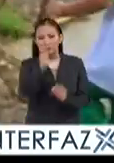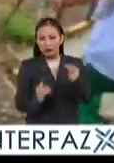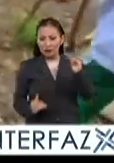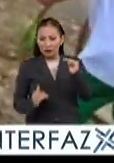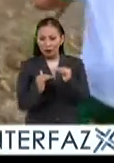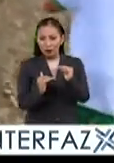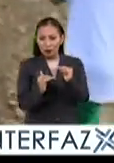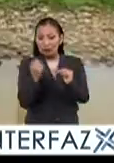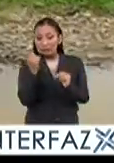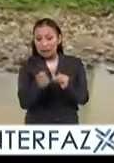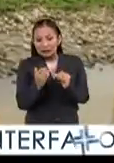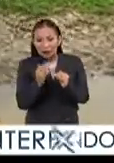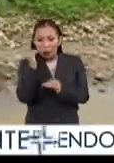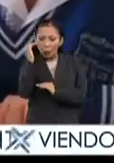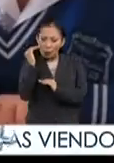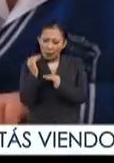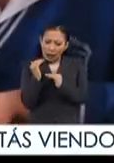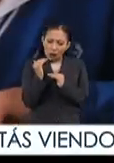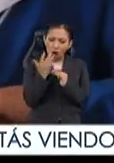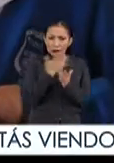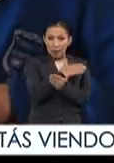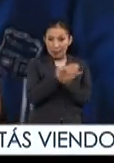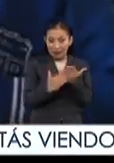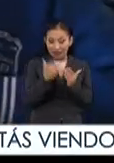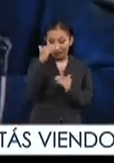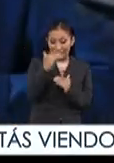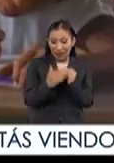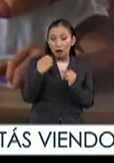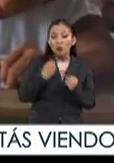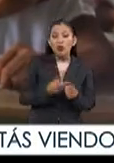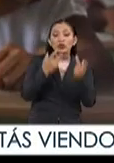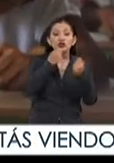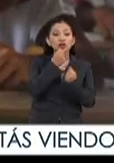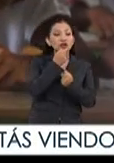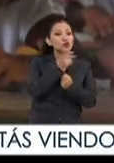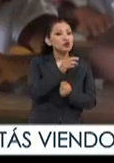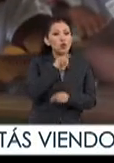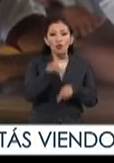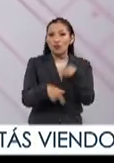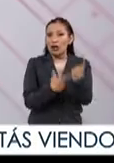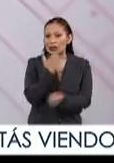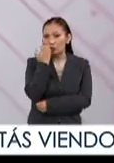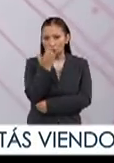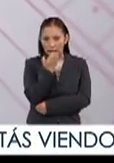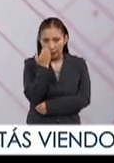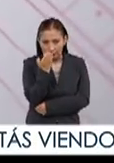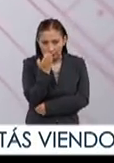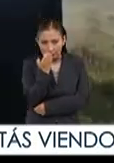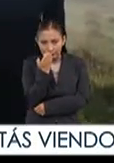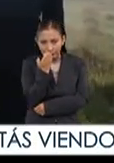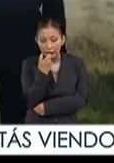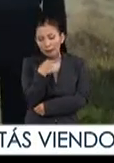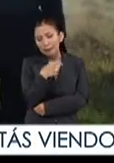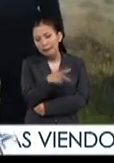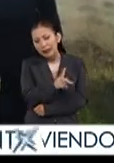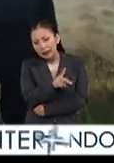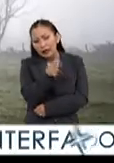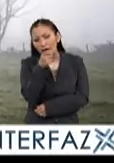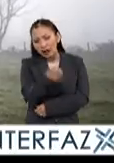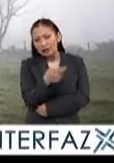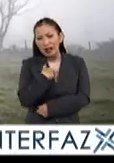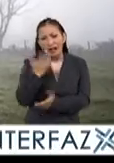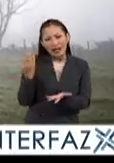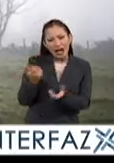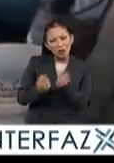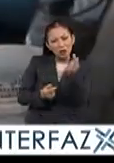con lo que se logró reducir a casi la mitad el número de niños que no asistían a la escuela. No obstante, hay